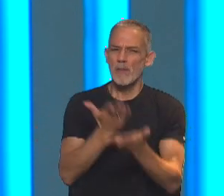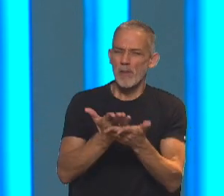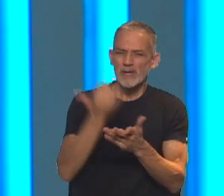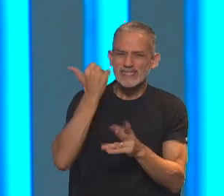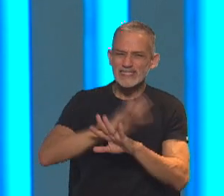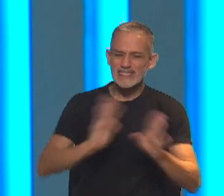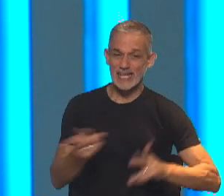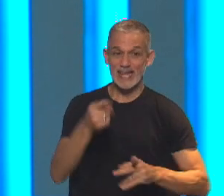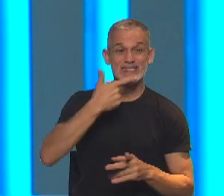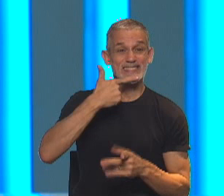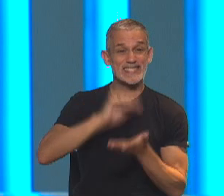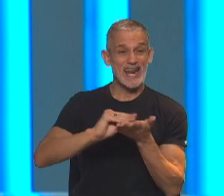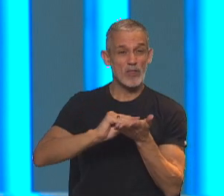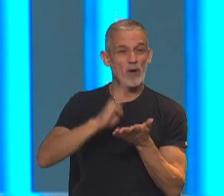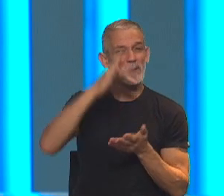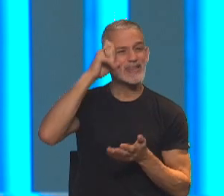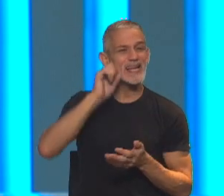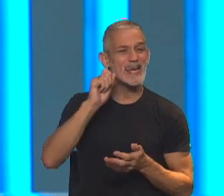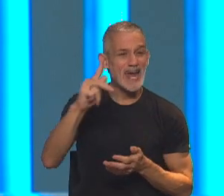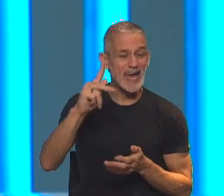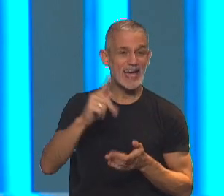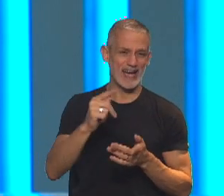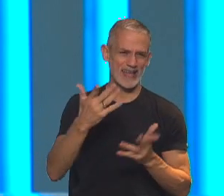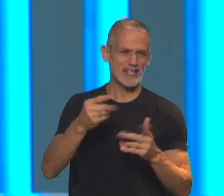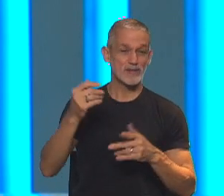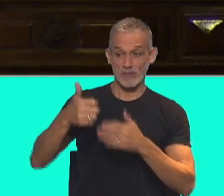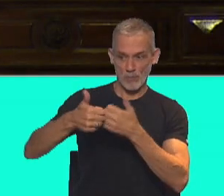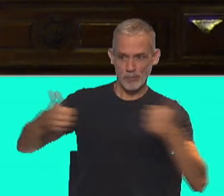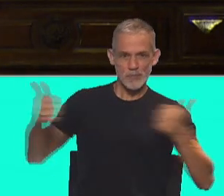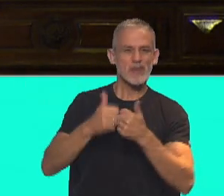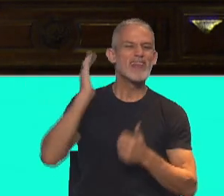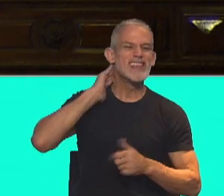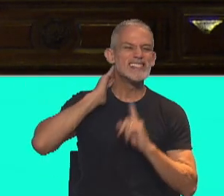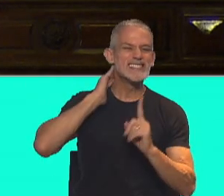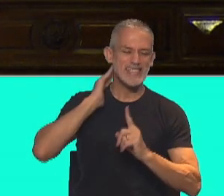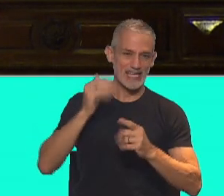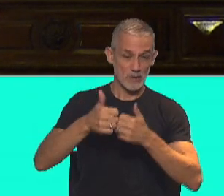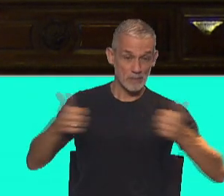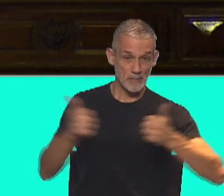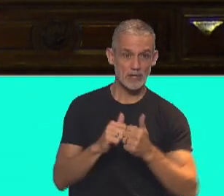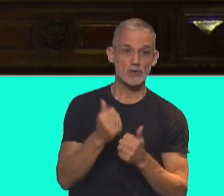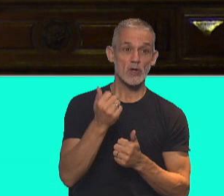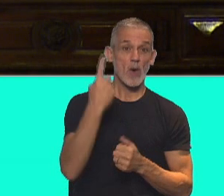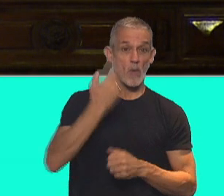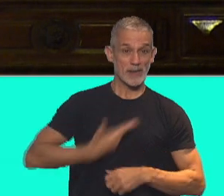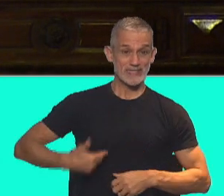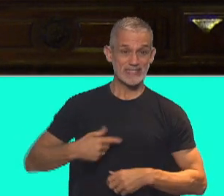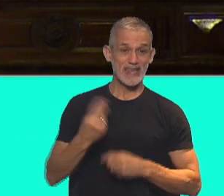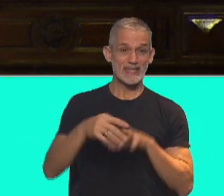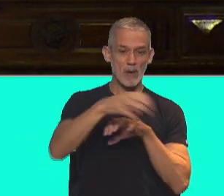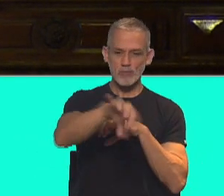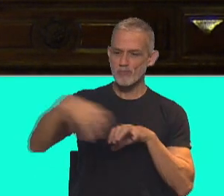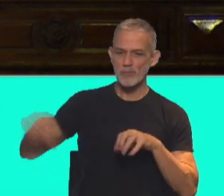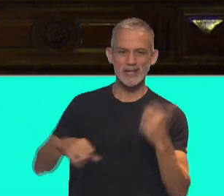el senador Beretil Neck, esta corte de 16 miembros con un presidente y 5 salas de 3 jueces cada uno,